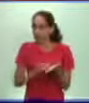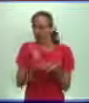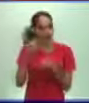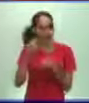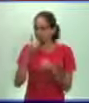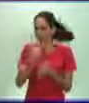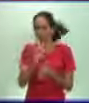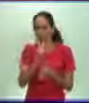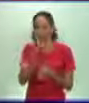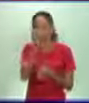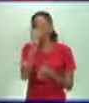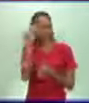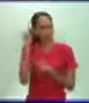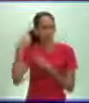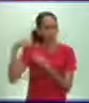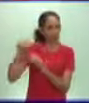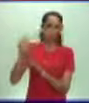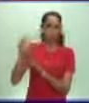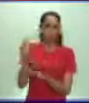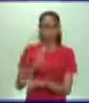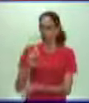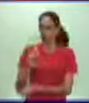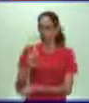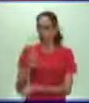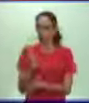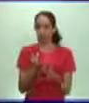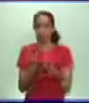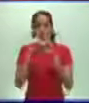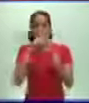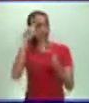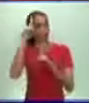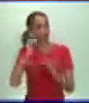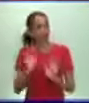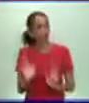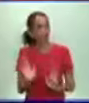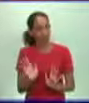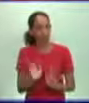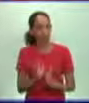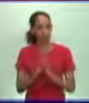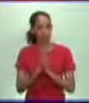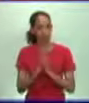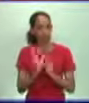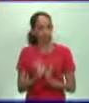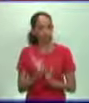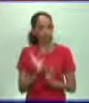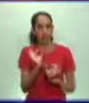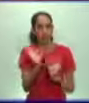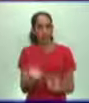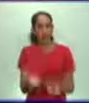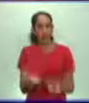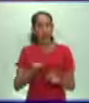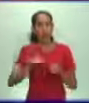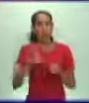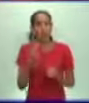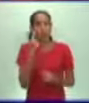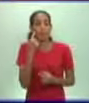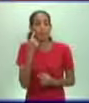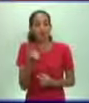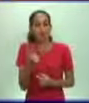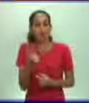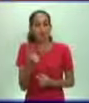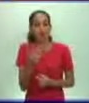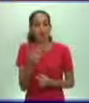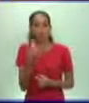para nada van a obviar el sentido religioso, pero sí van a tener una visión incluso más humanista